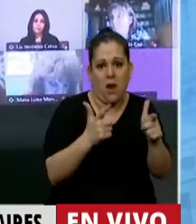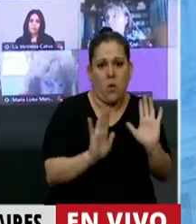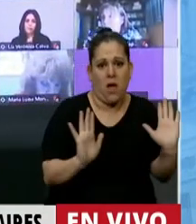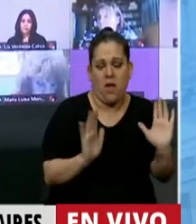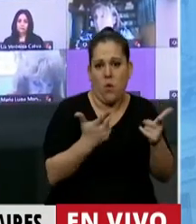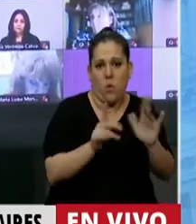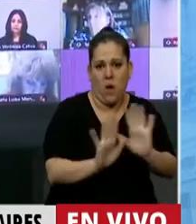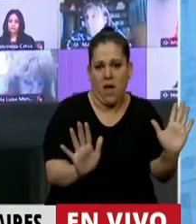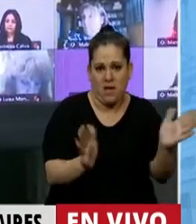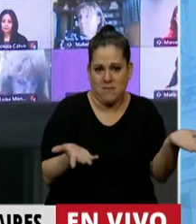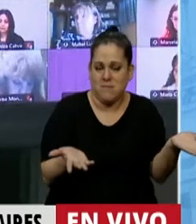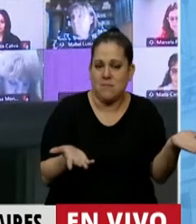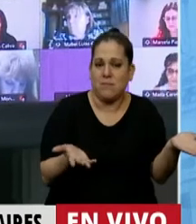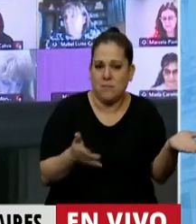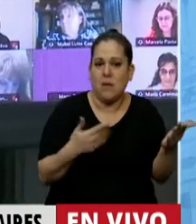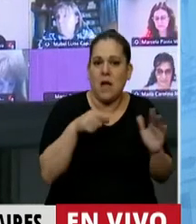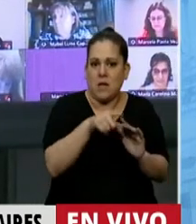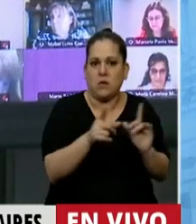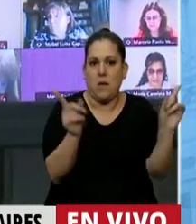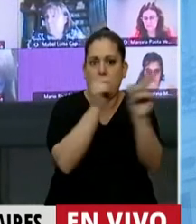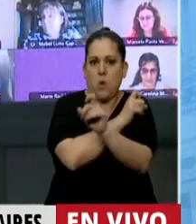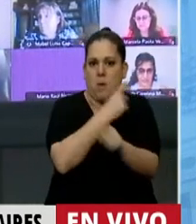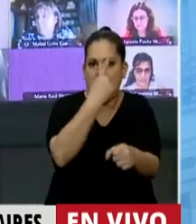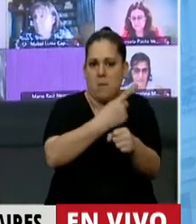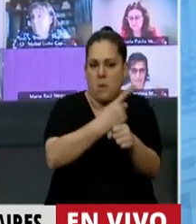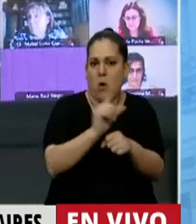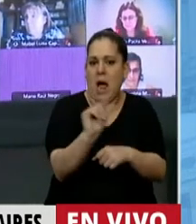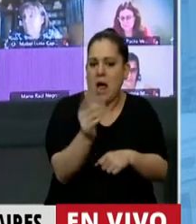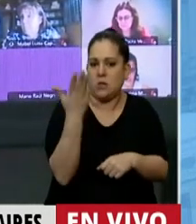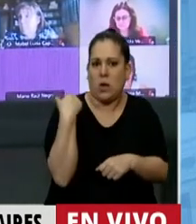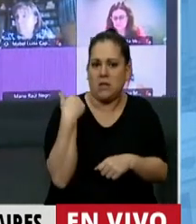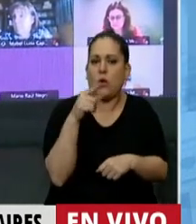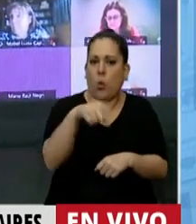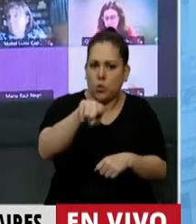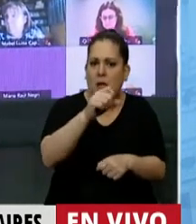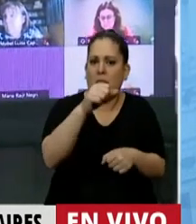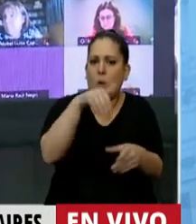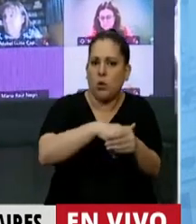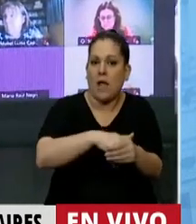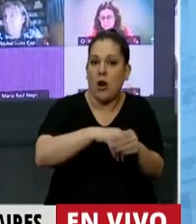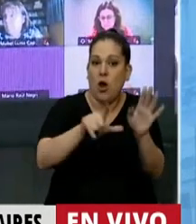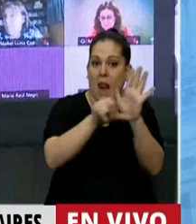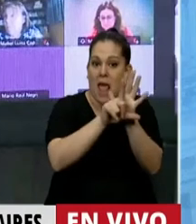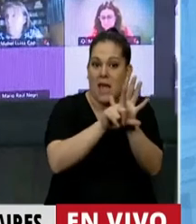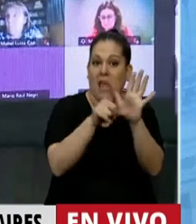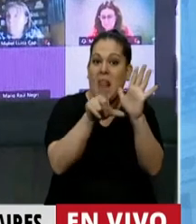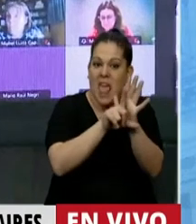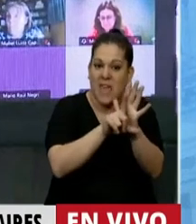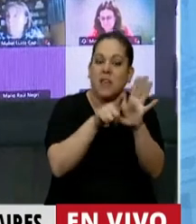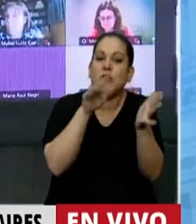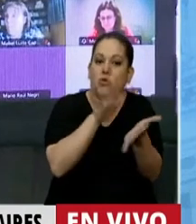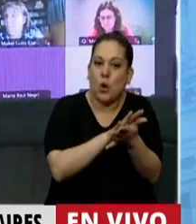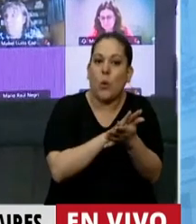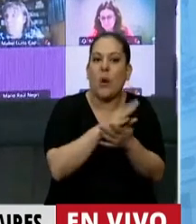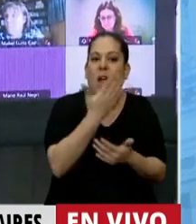Entonces este es un primer problema, porque hace un ratito nomás votaron una ley que refuerza el